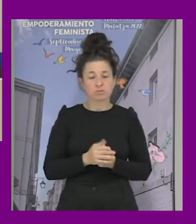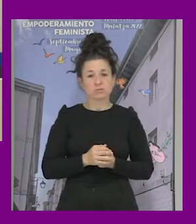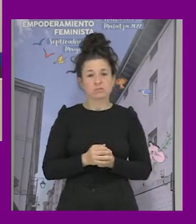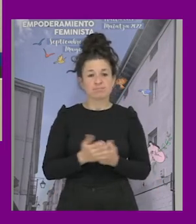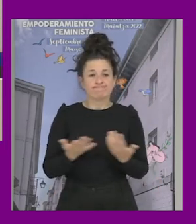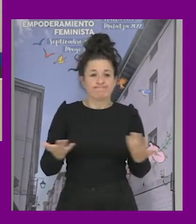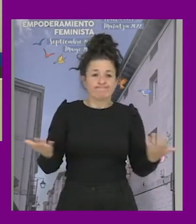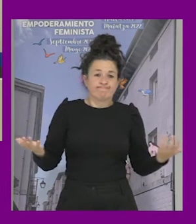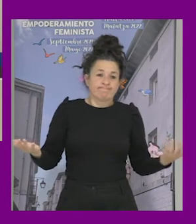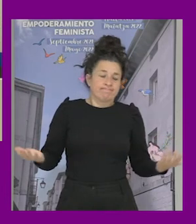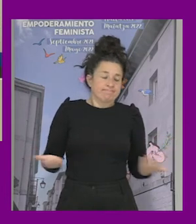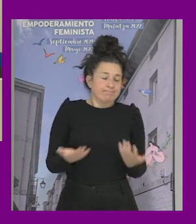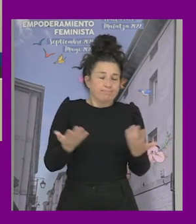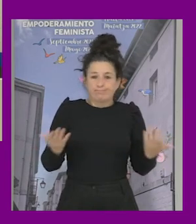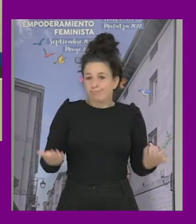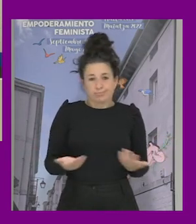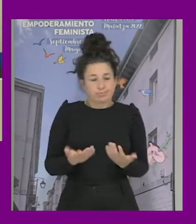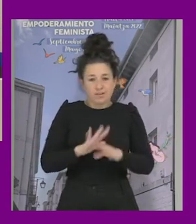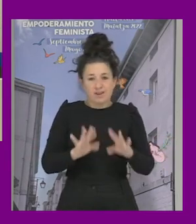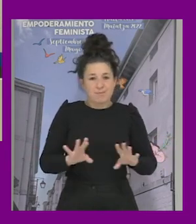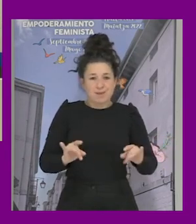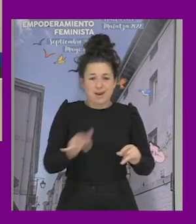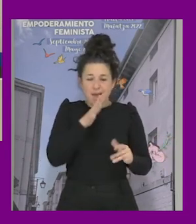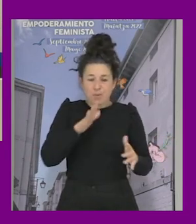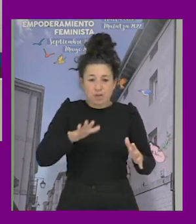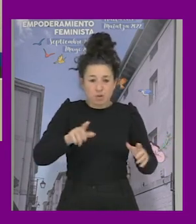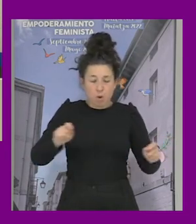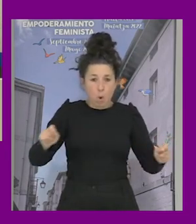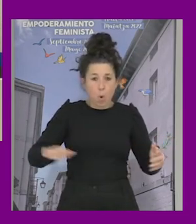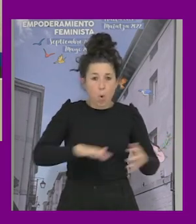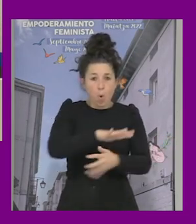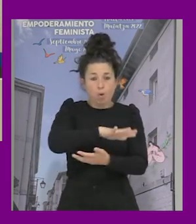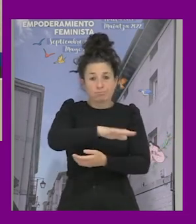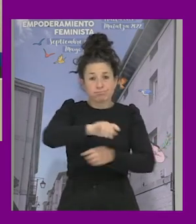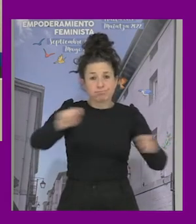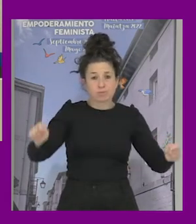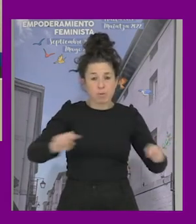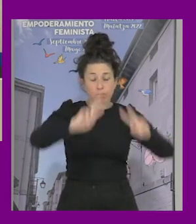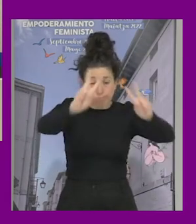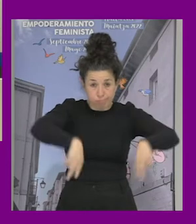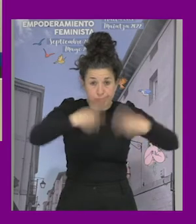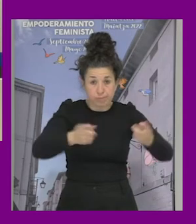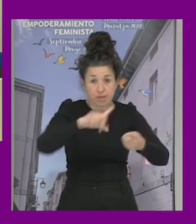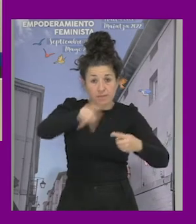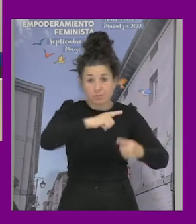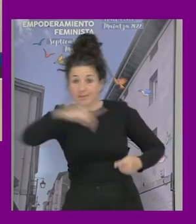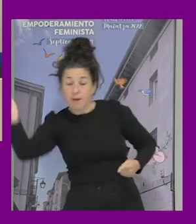es que yo diría que así es insensato hacer algo que remueva mucho porque después te vas o sea ¿qué haces?